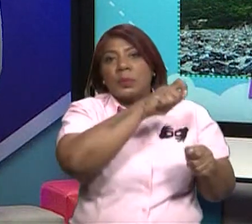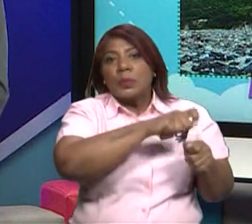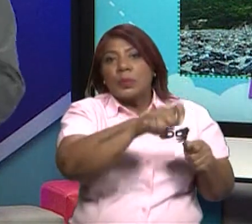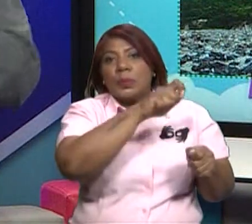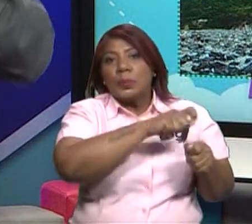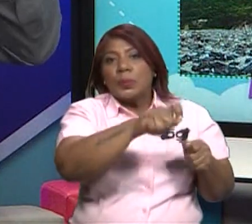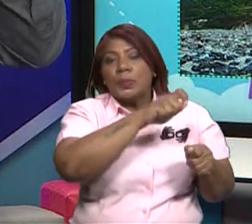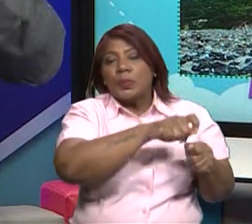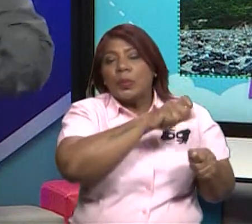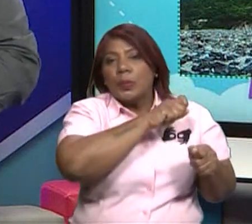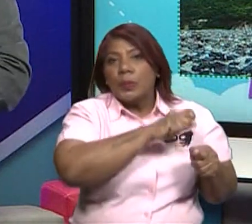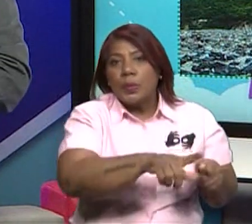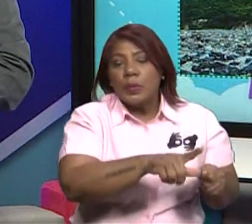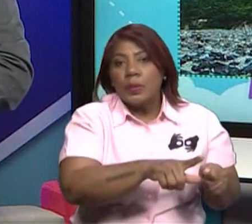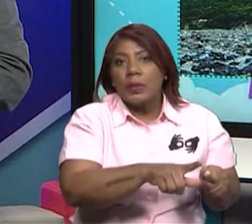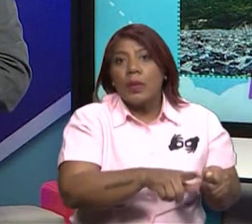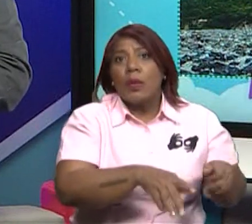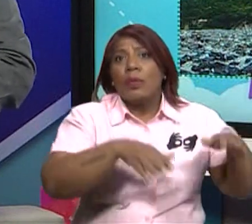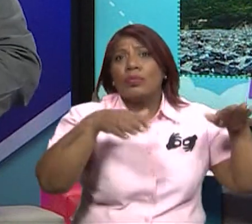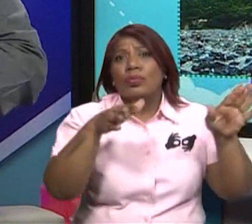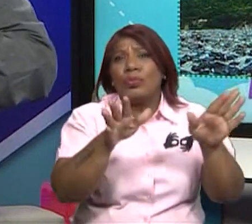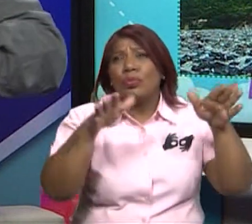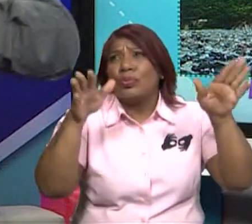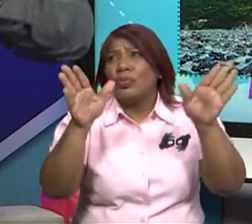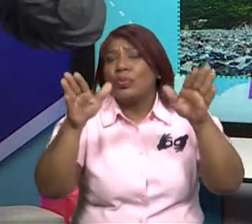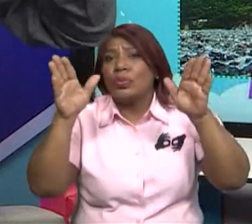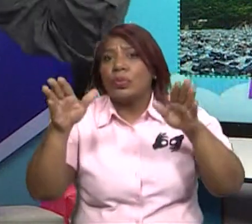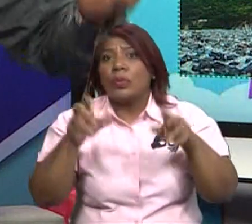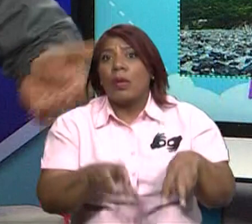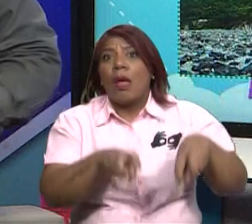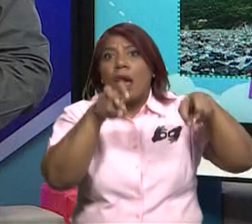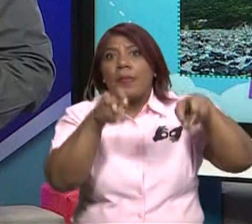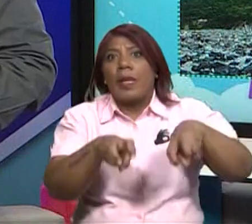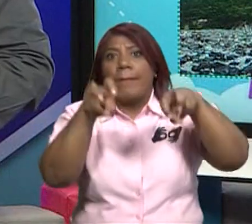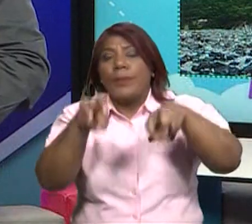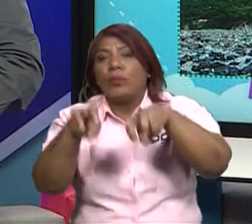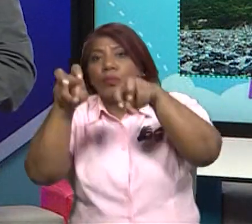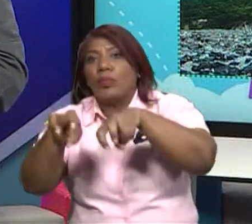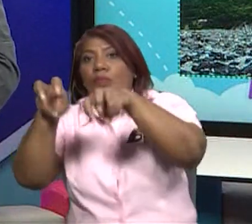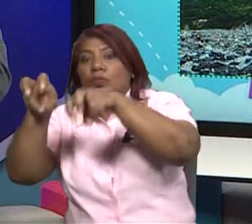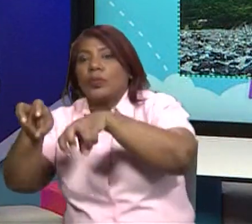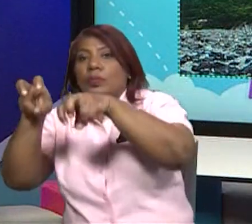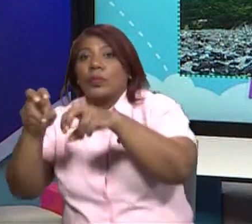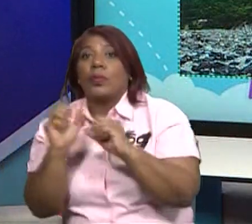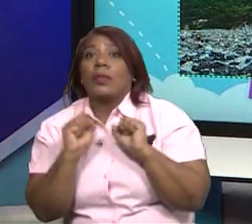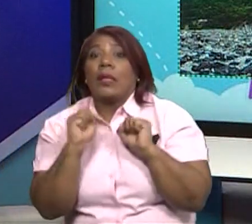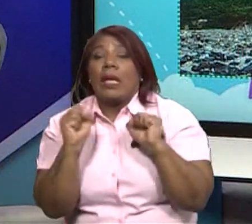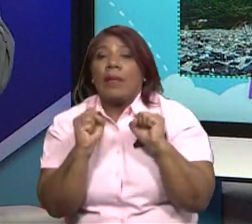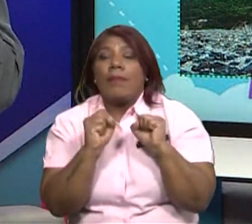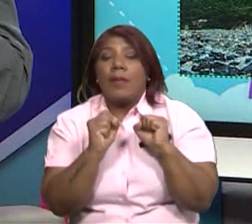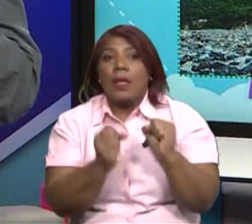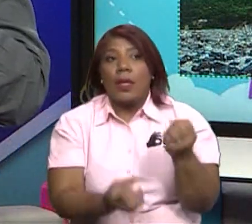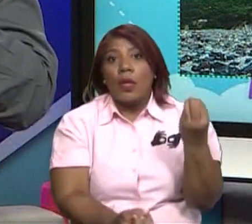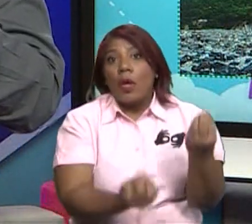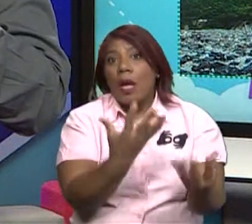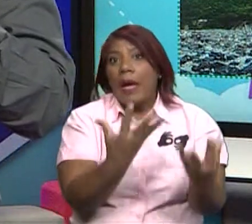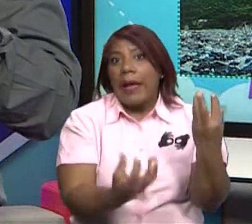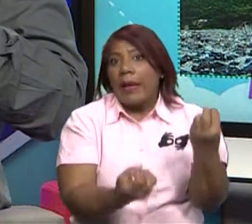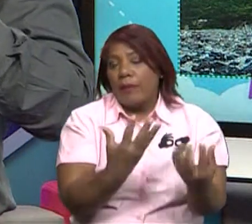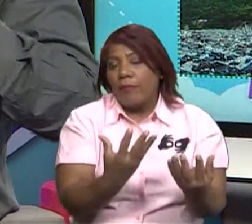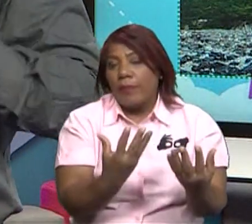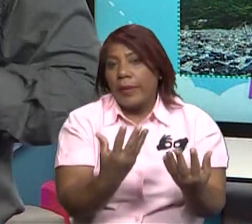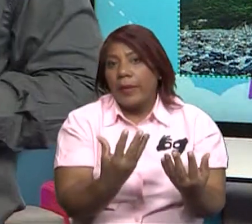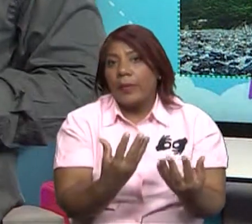¿A dónde voy a buscar? ¿Ya? Porque todo el bosque se quemó. Entonces hay que tener conciencia, mis queridos